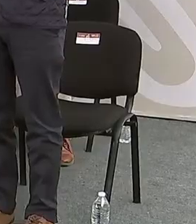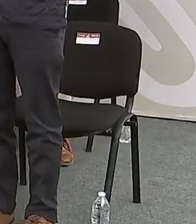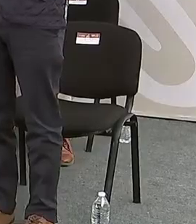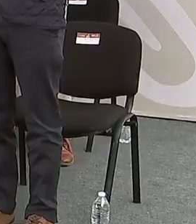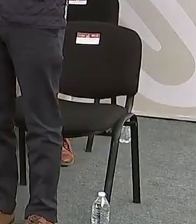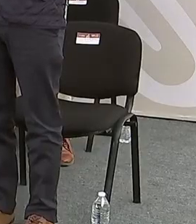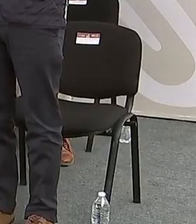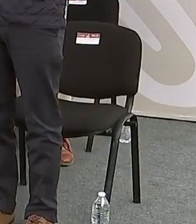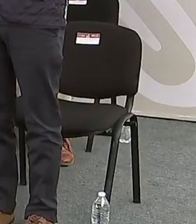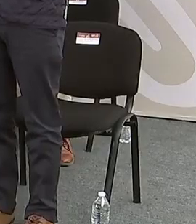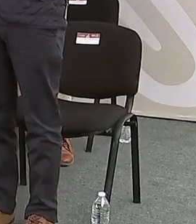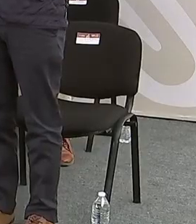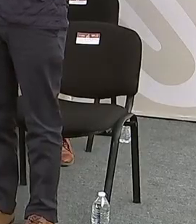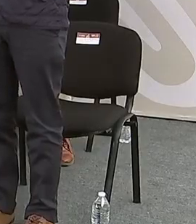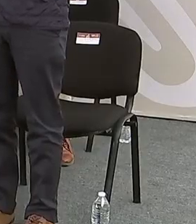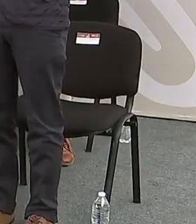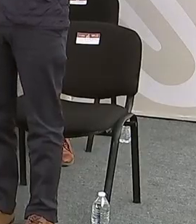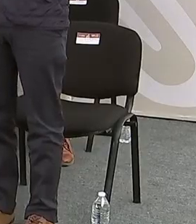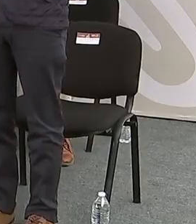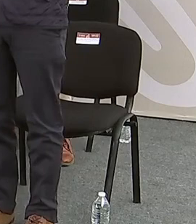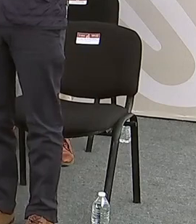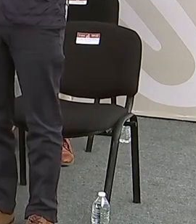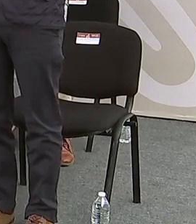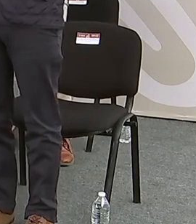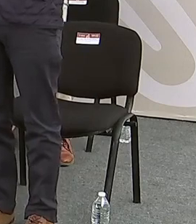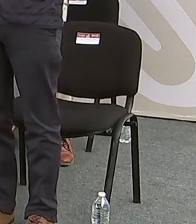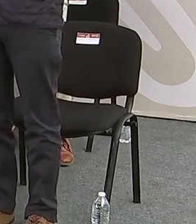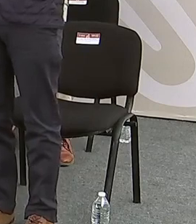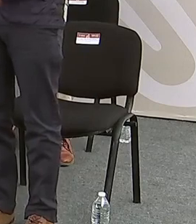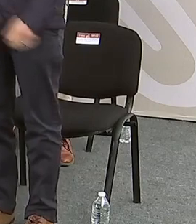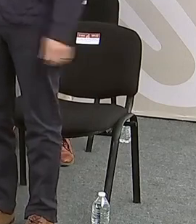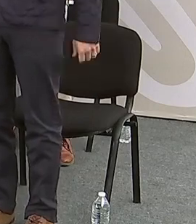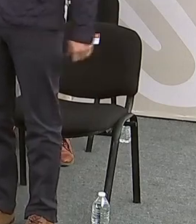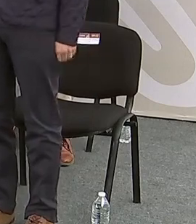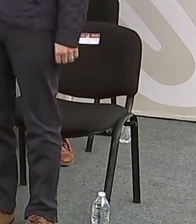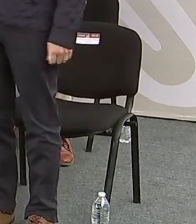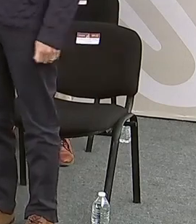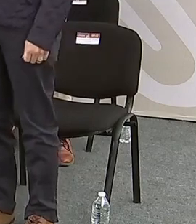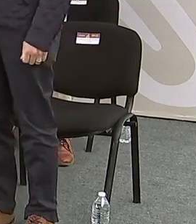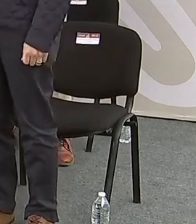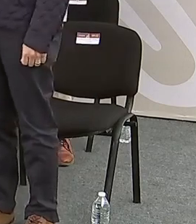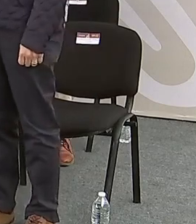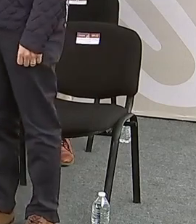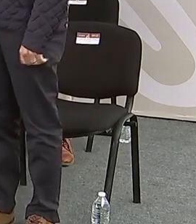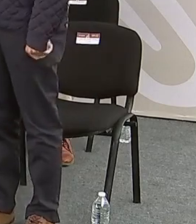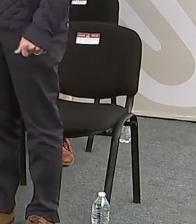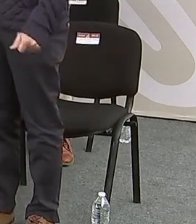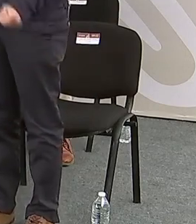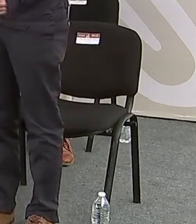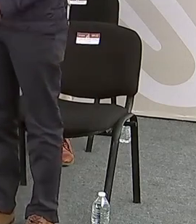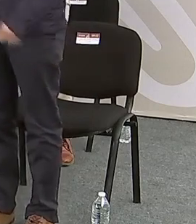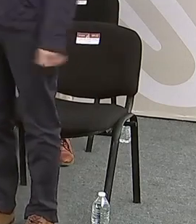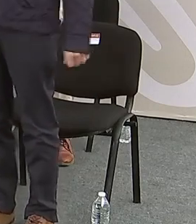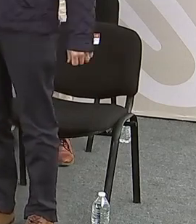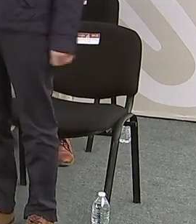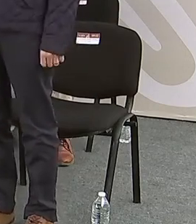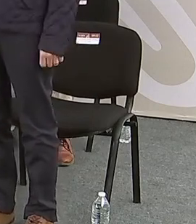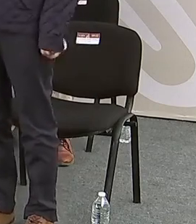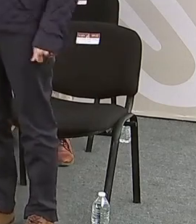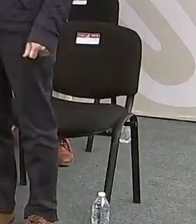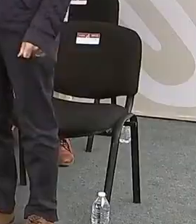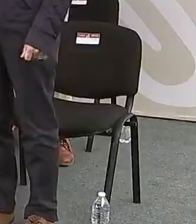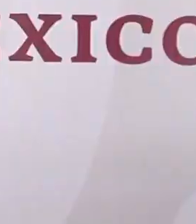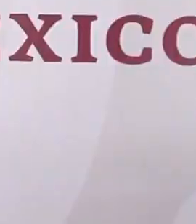amigo. Lo acompañan el gobernador constitucional del Estado Libre y Soberano de Morelos, Cuauhtémoc